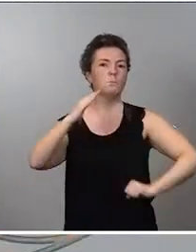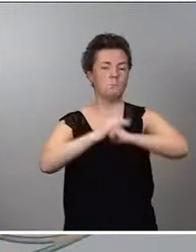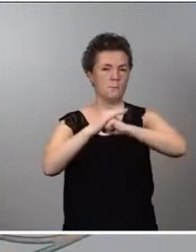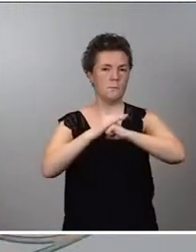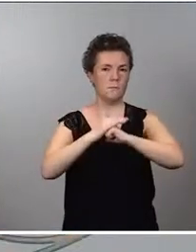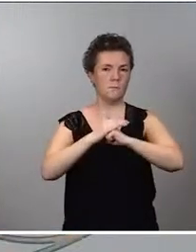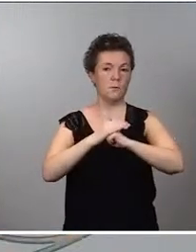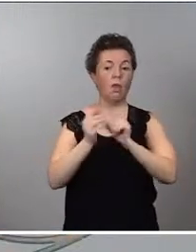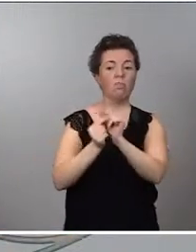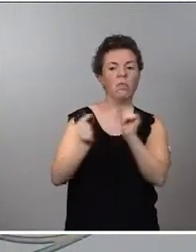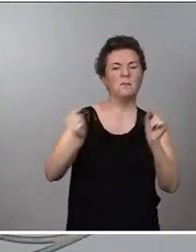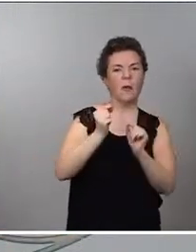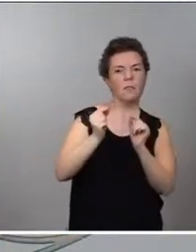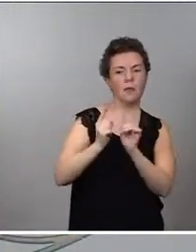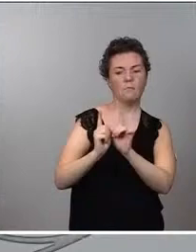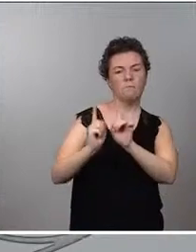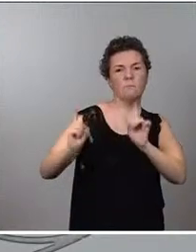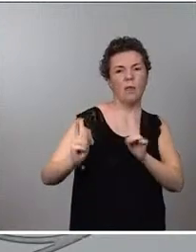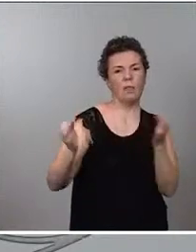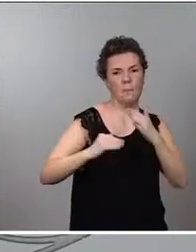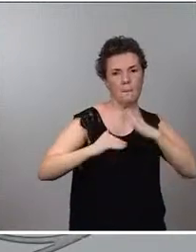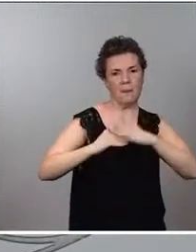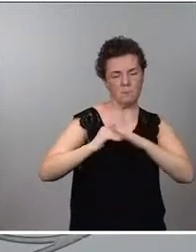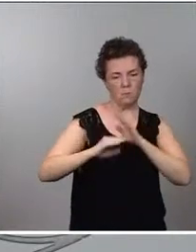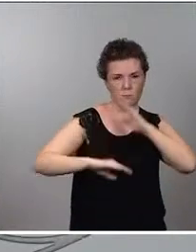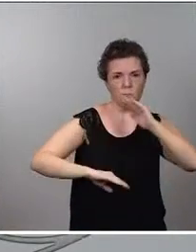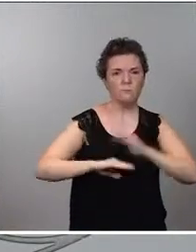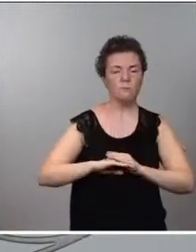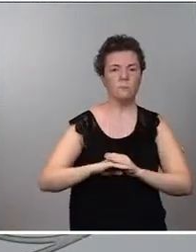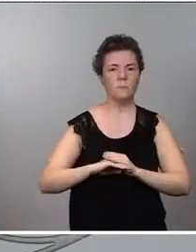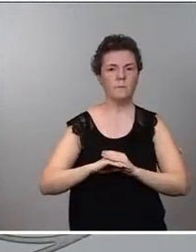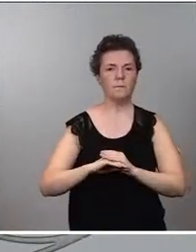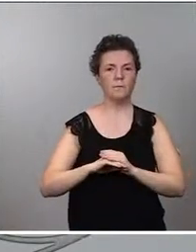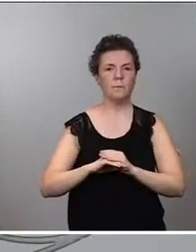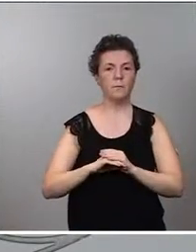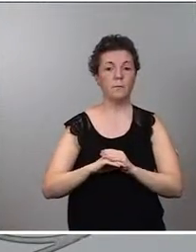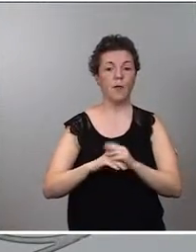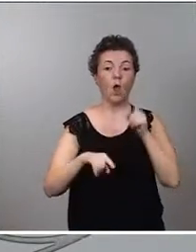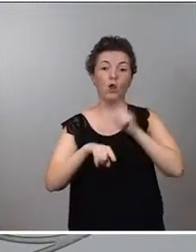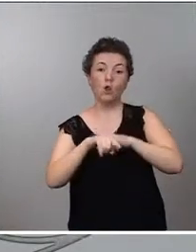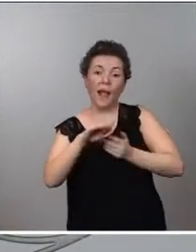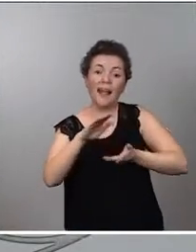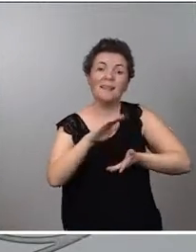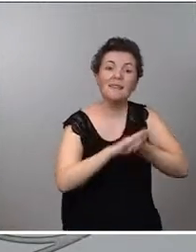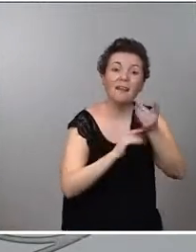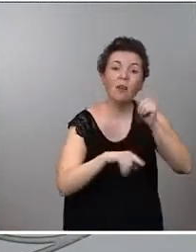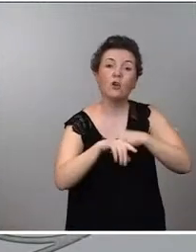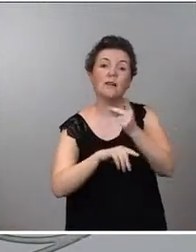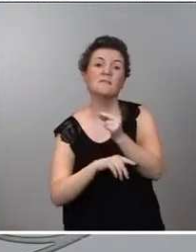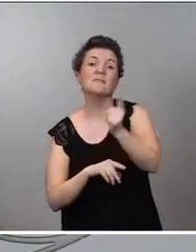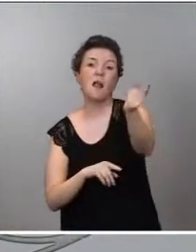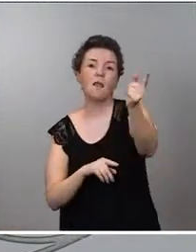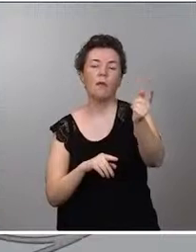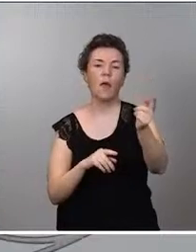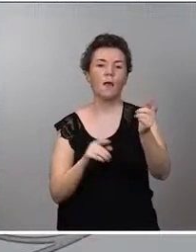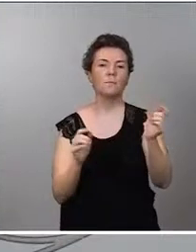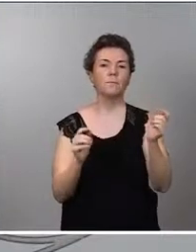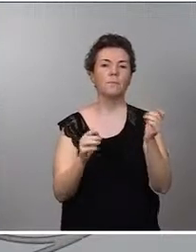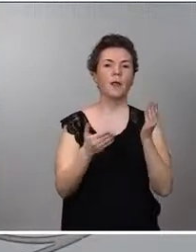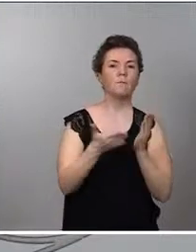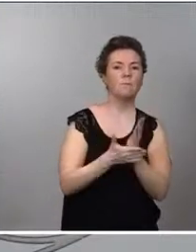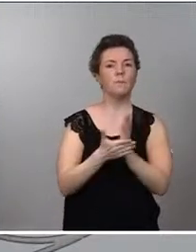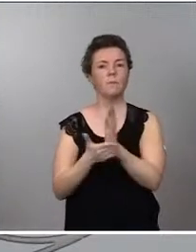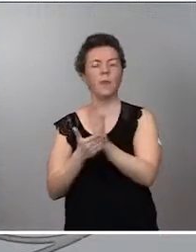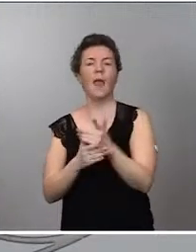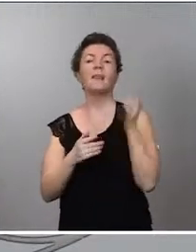distancias interpersonales, estableciendo escalonamientos a la hora de la entrada y la salida, también limitando los movimientos internos